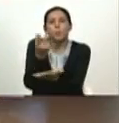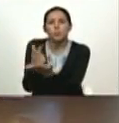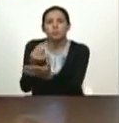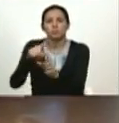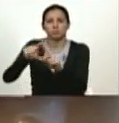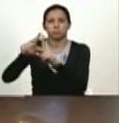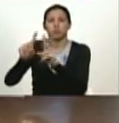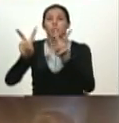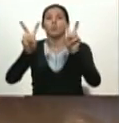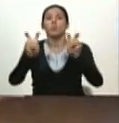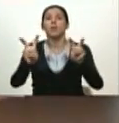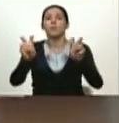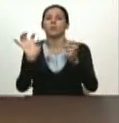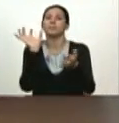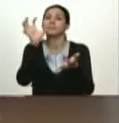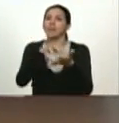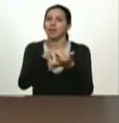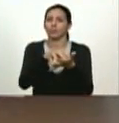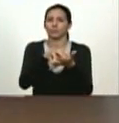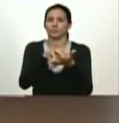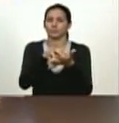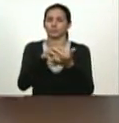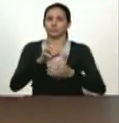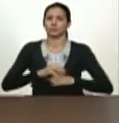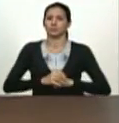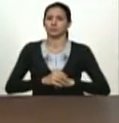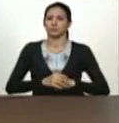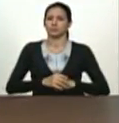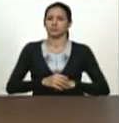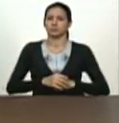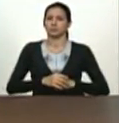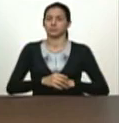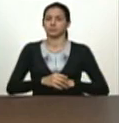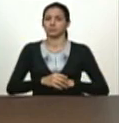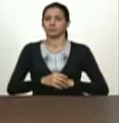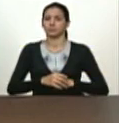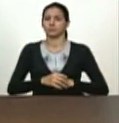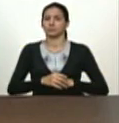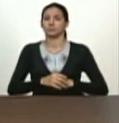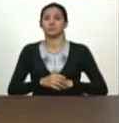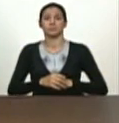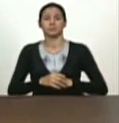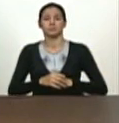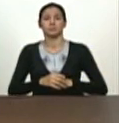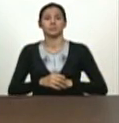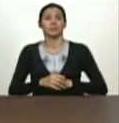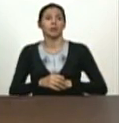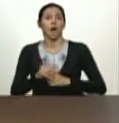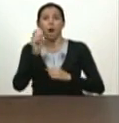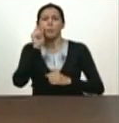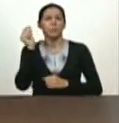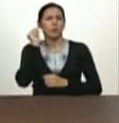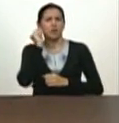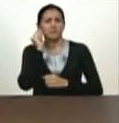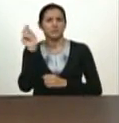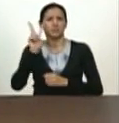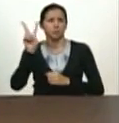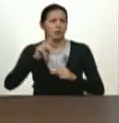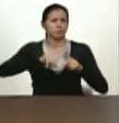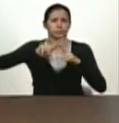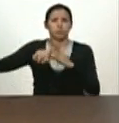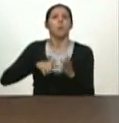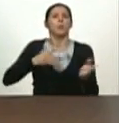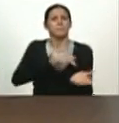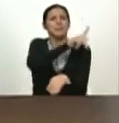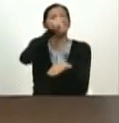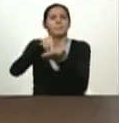nuevo Estado de incorporación a la riqueza nacional de millones y millones de hombres y mujeres de los sectores populares,